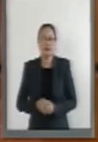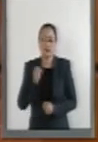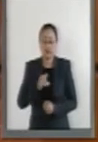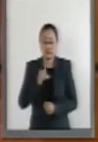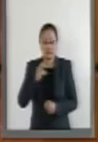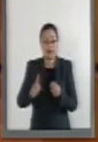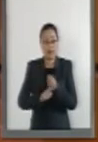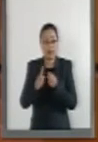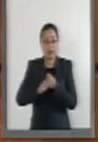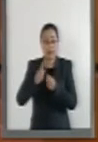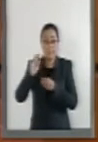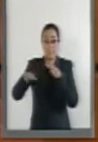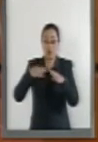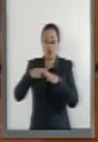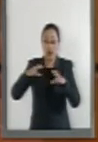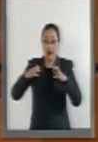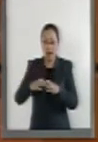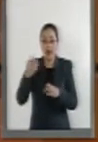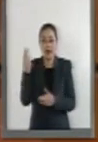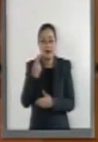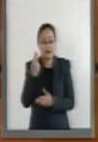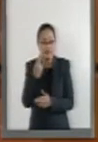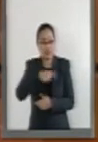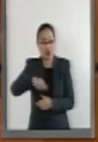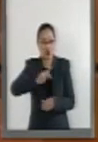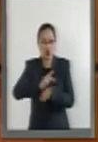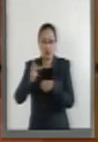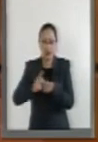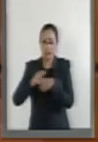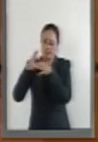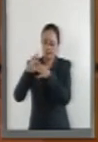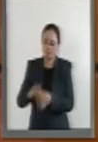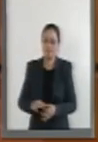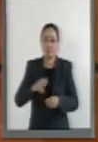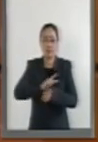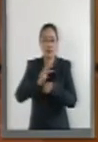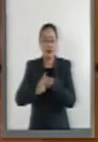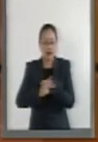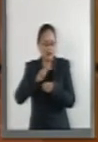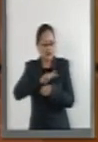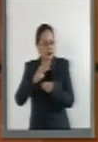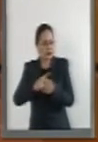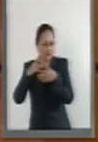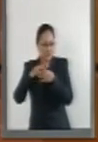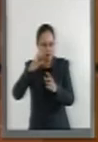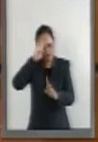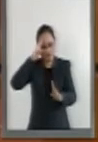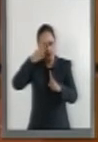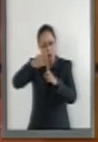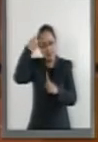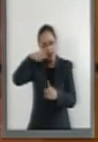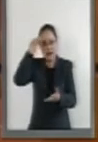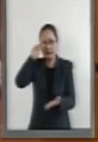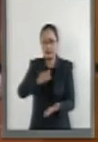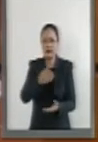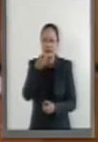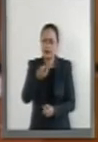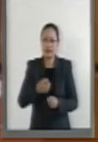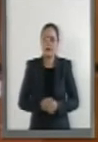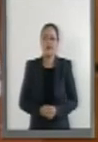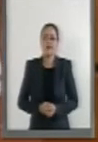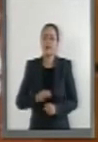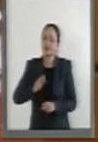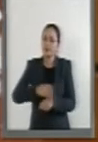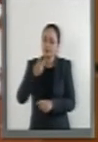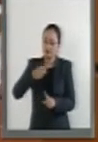su solución exige una mayor cooperación entre todos los países con acciones concertadas y orientadas a su mitigación. En ese sentido,